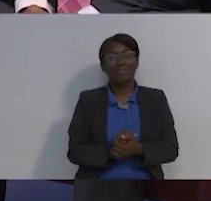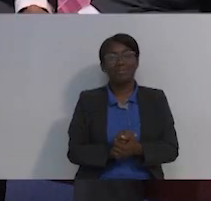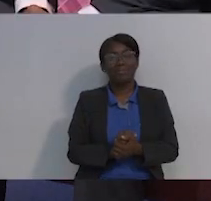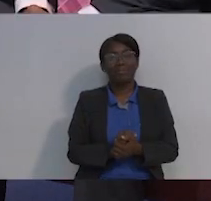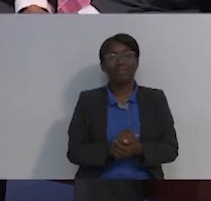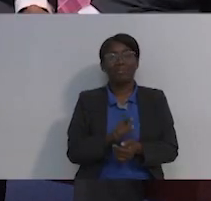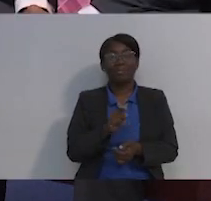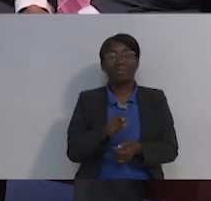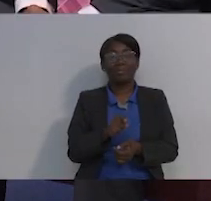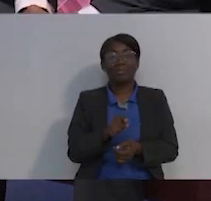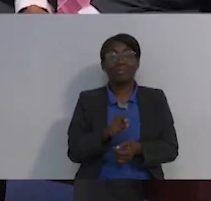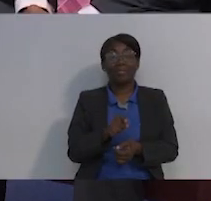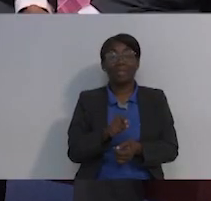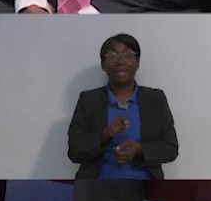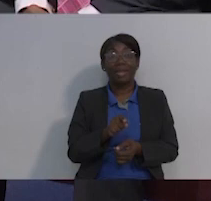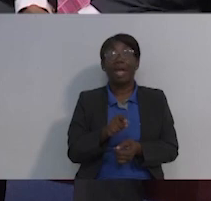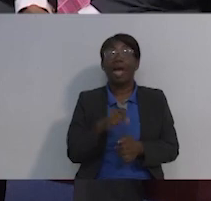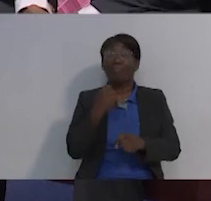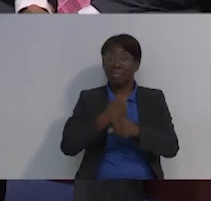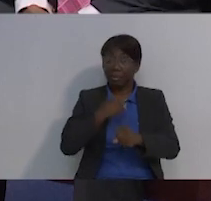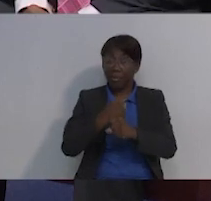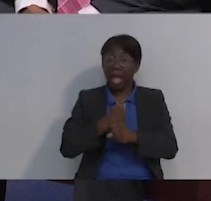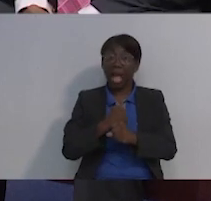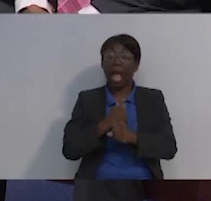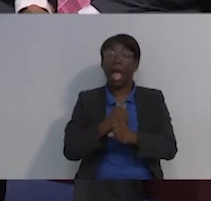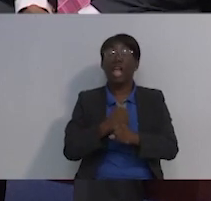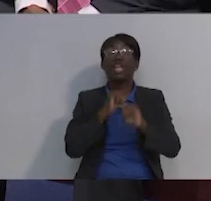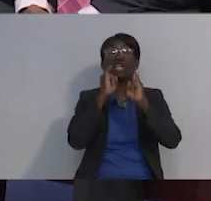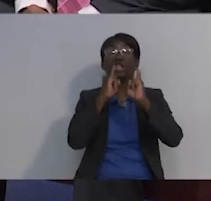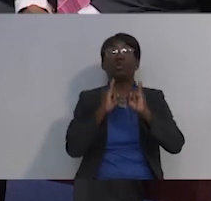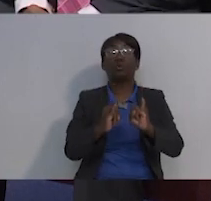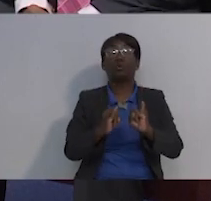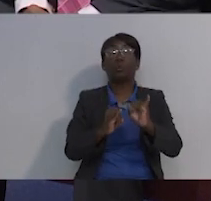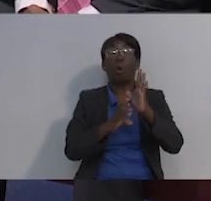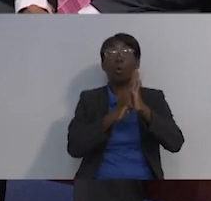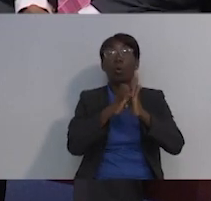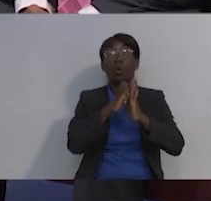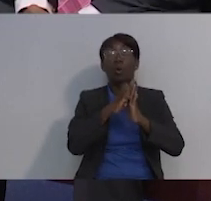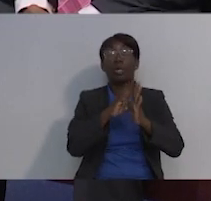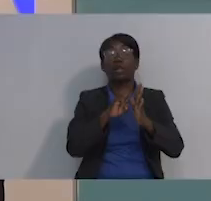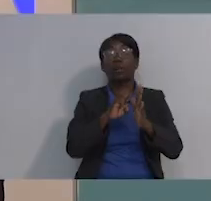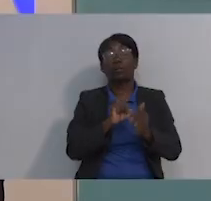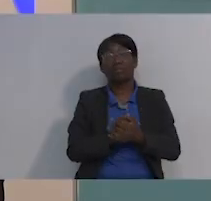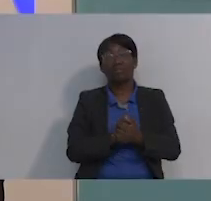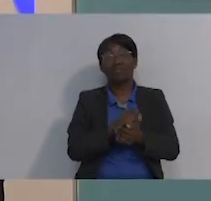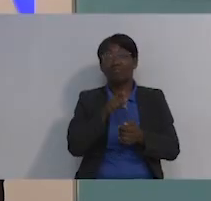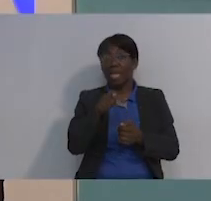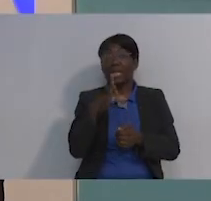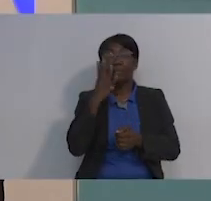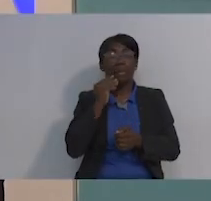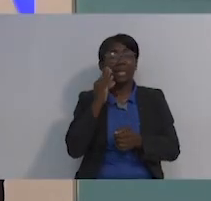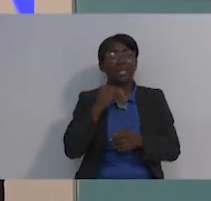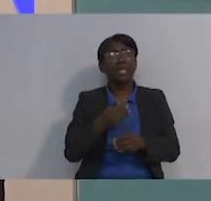Aparicio Domínguez trabaja en el oncológico, pero él tiene mucha experiencia también en otros lugares que yo